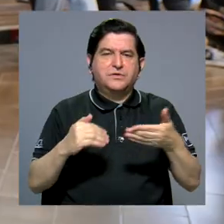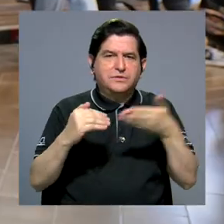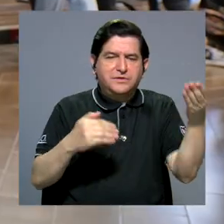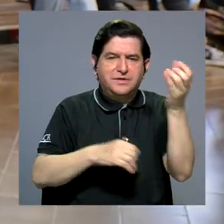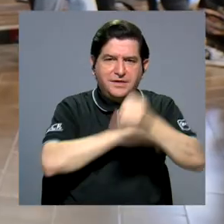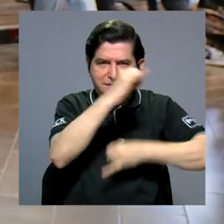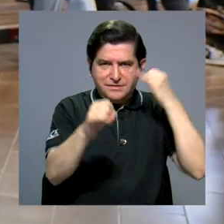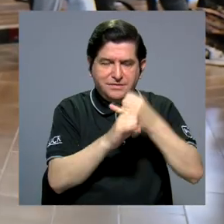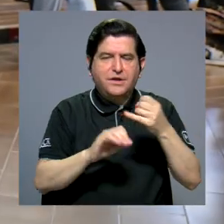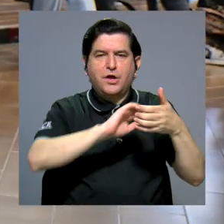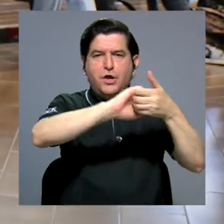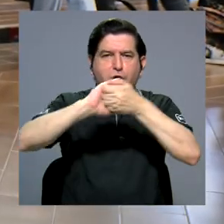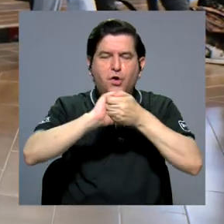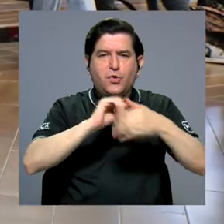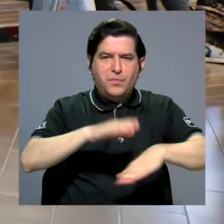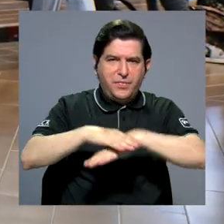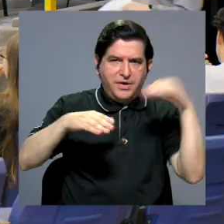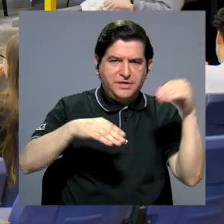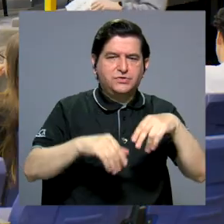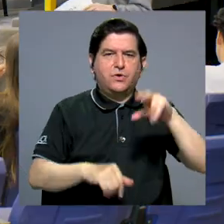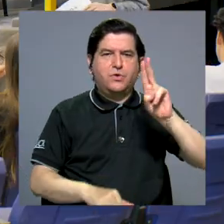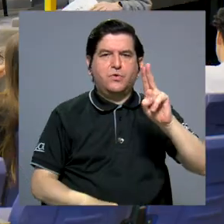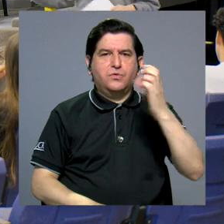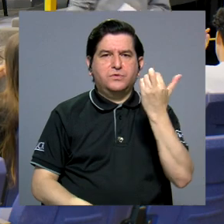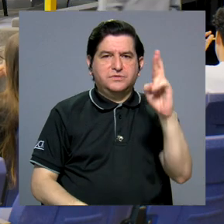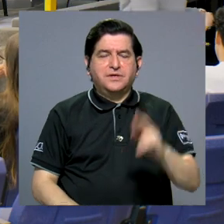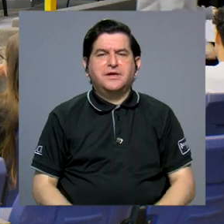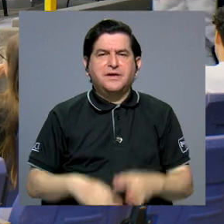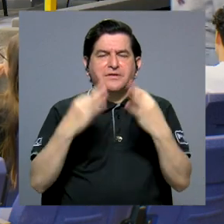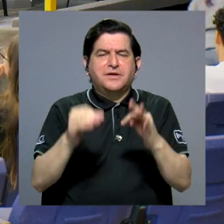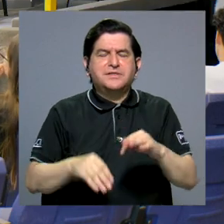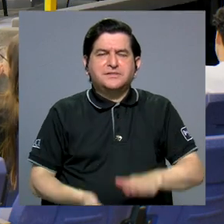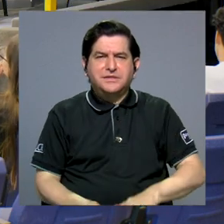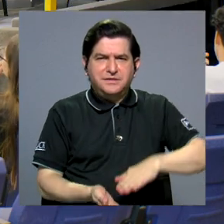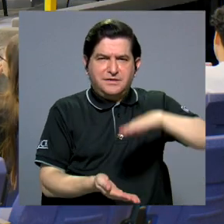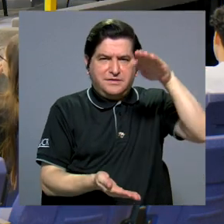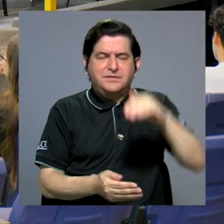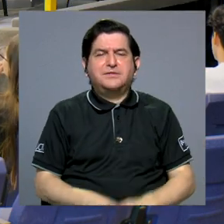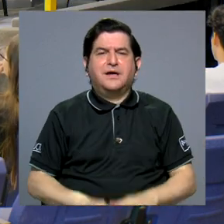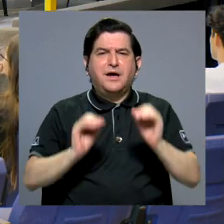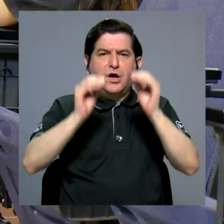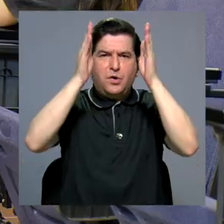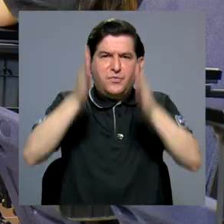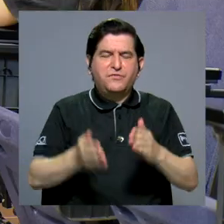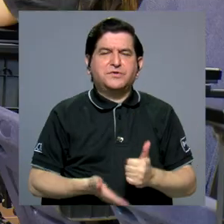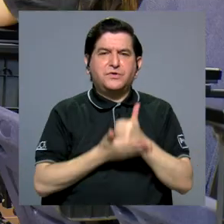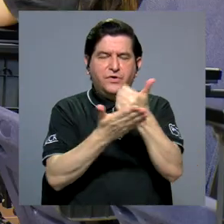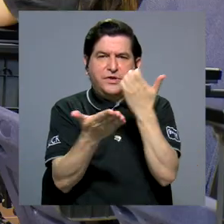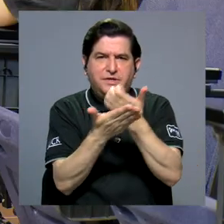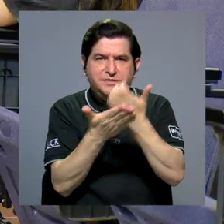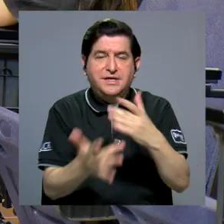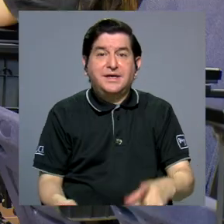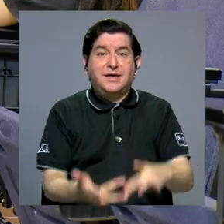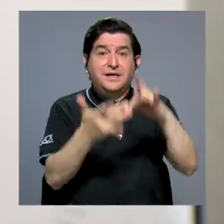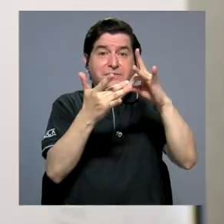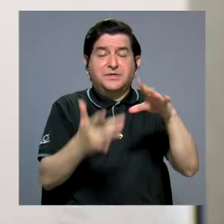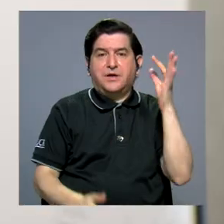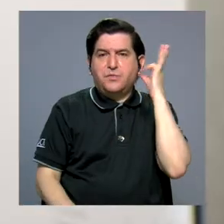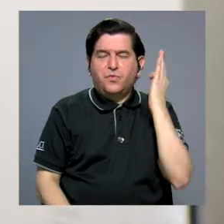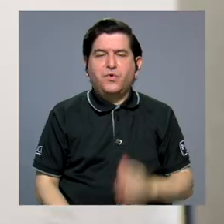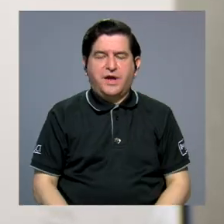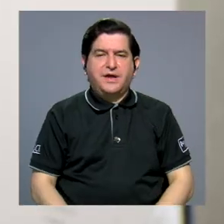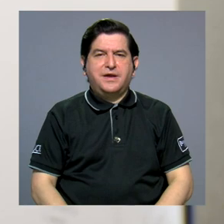Asuntos Internacionales y Cooperación Externa de la UCR se busca incrementar la cantidad de docentes becados, principalmente